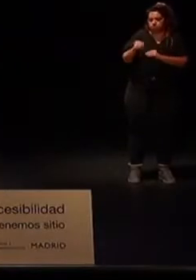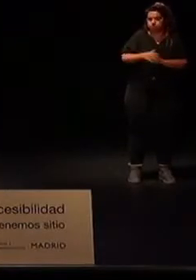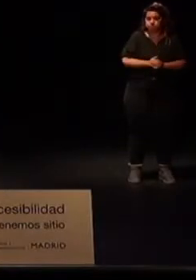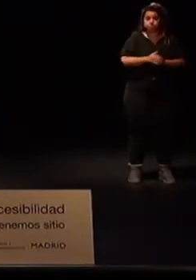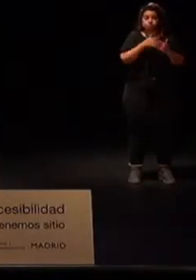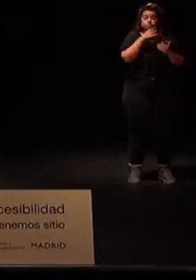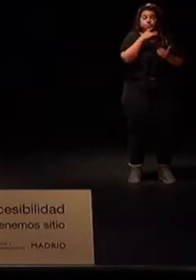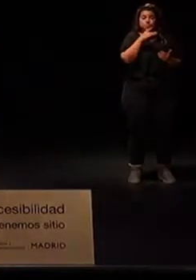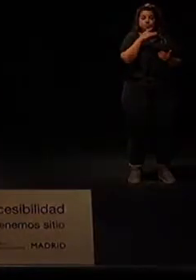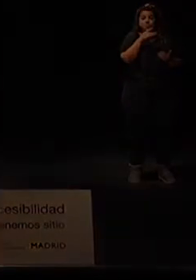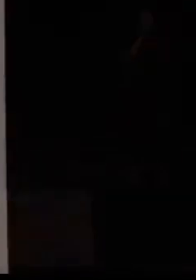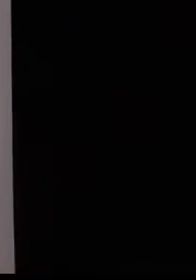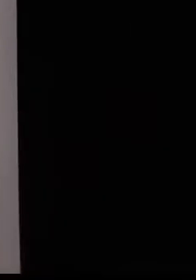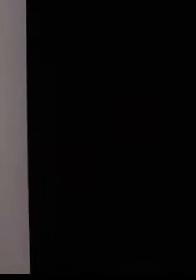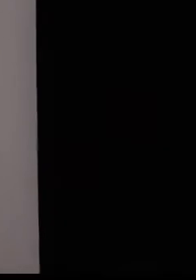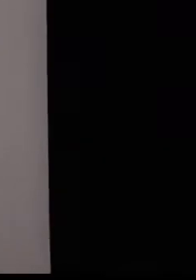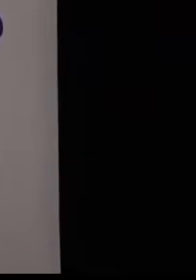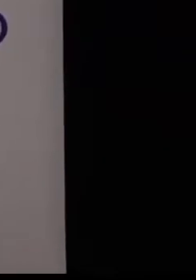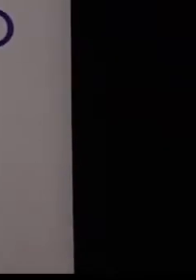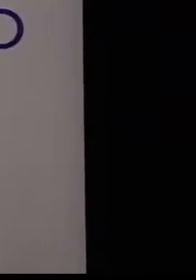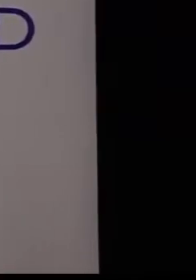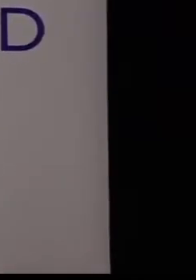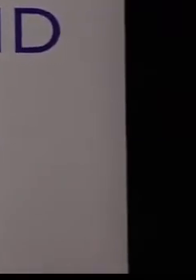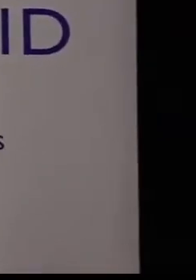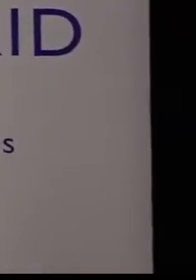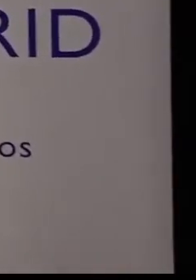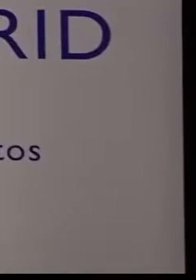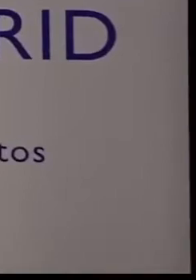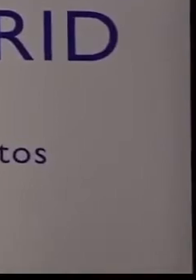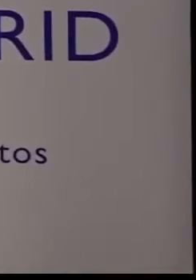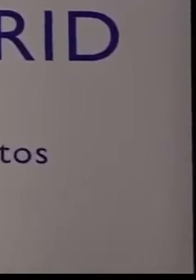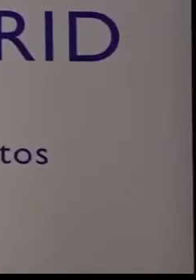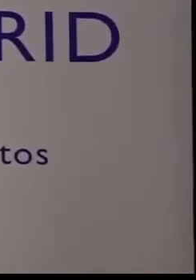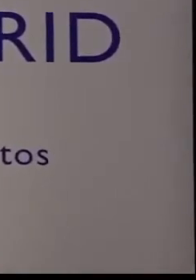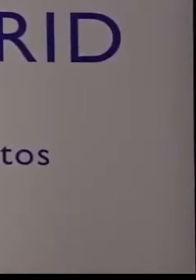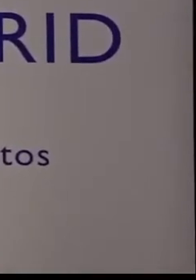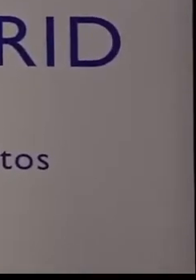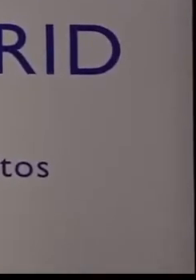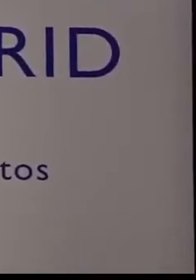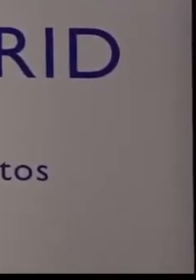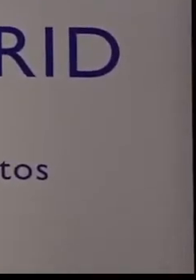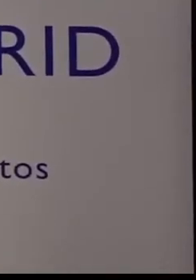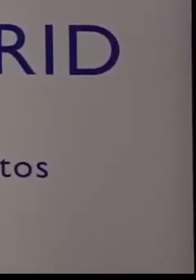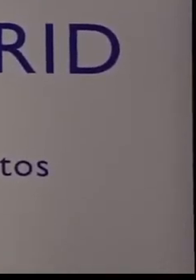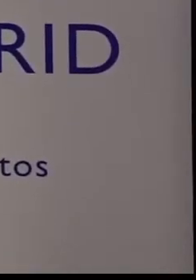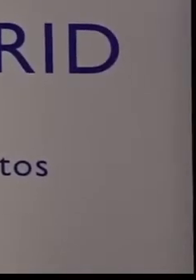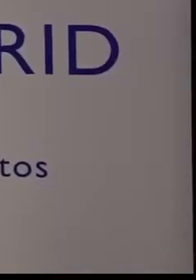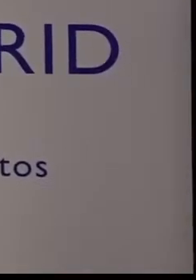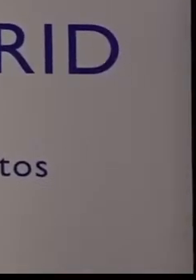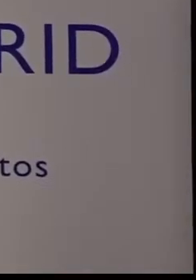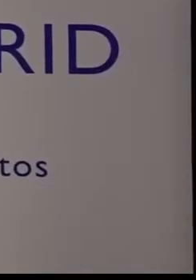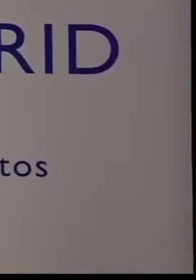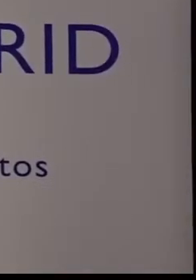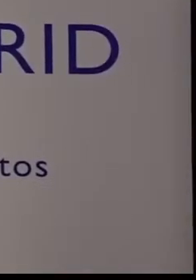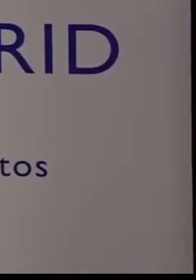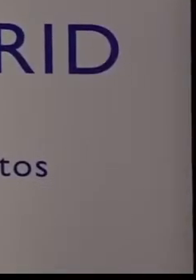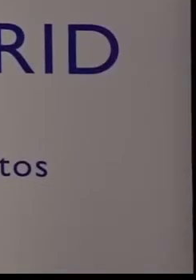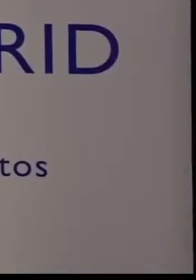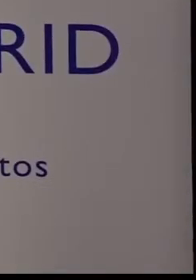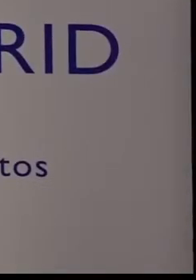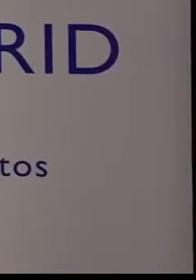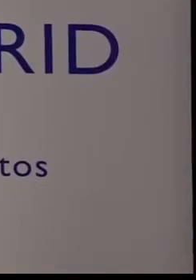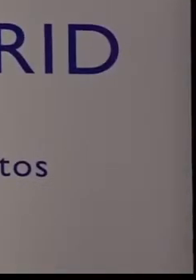Ahora es el turno de don Antonio Sánchez Díaz. Él es el director general de Planificación de Recursos Humanos del Ayuntamiento de Madrid.